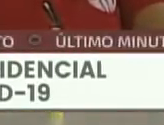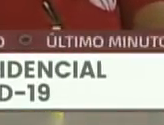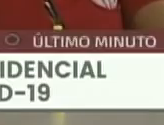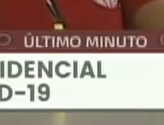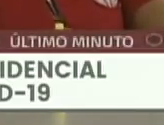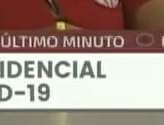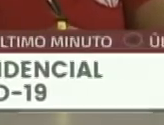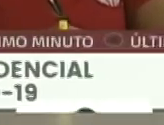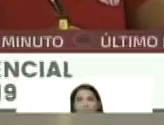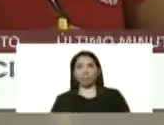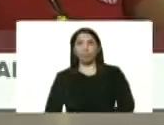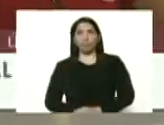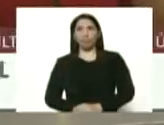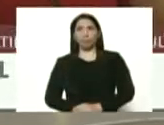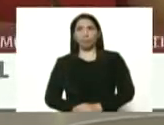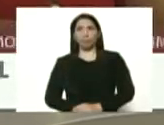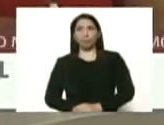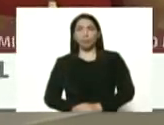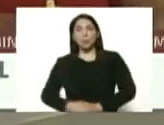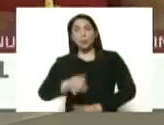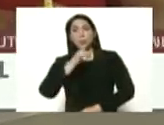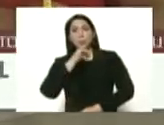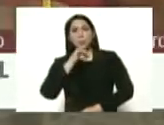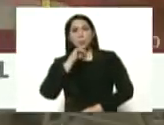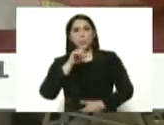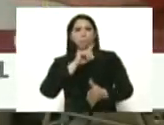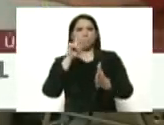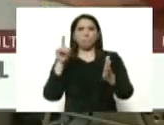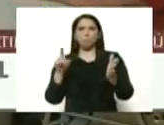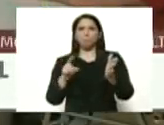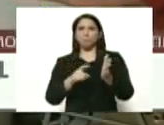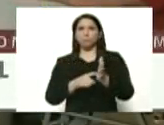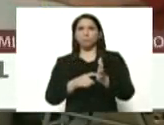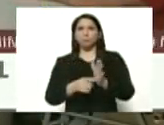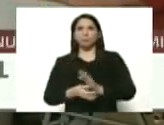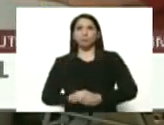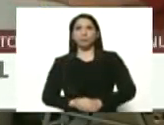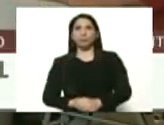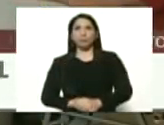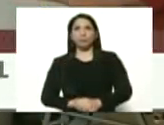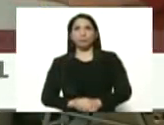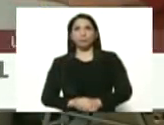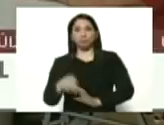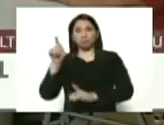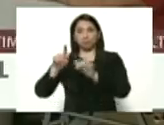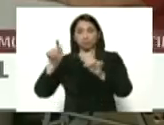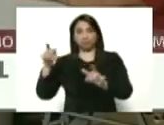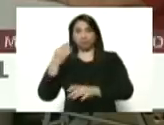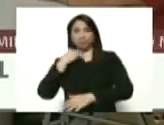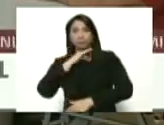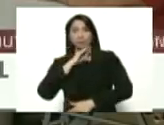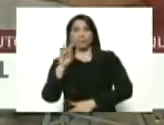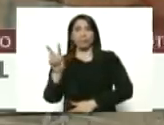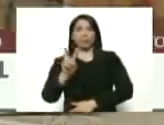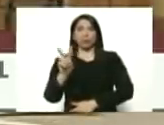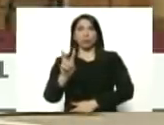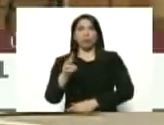Panamericana de la Salud, un informe muy completo de los casos en Venezuela, cómo